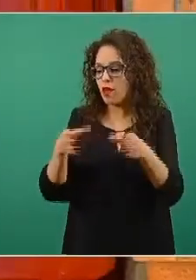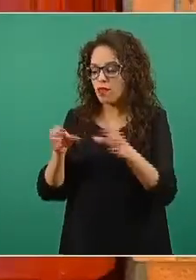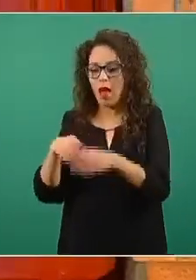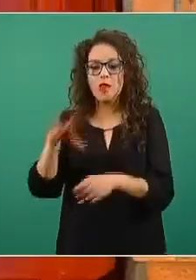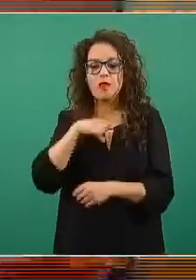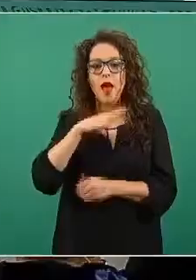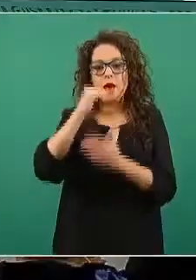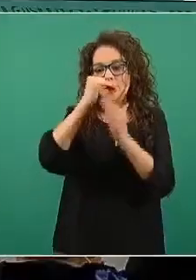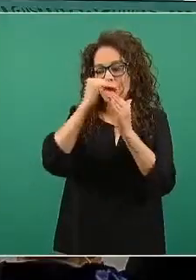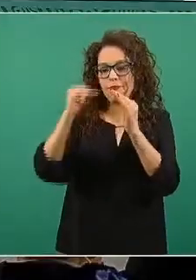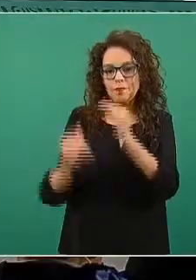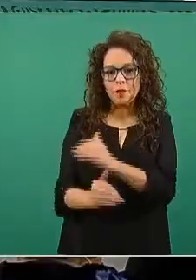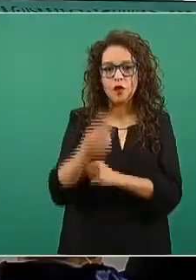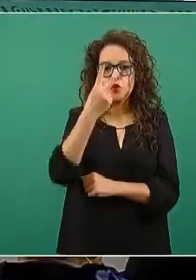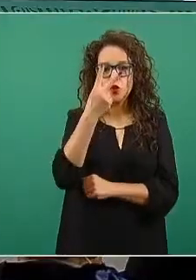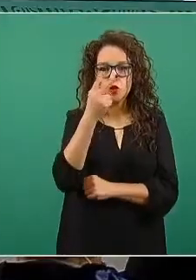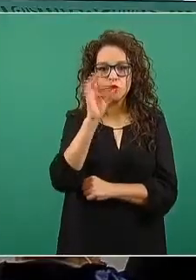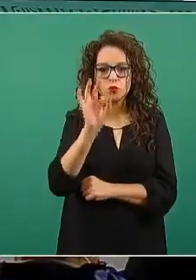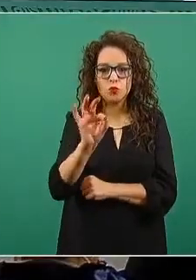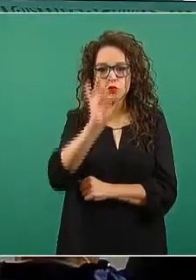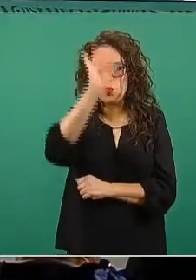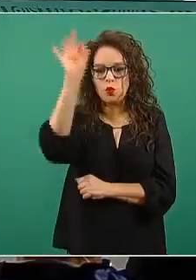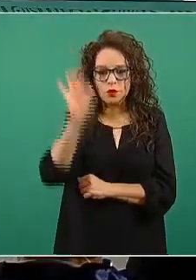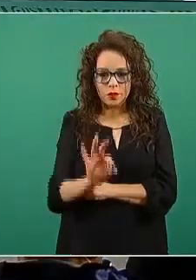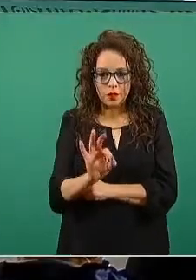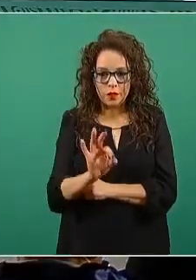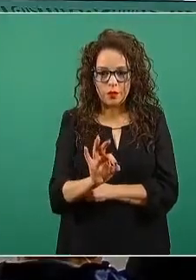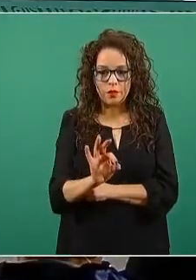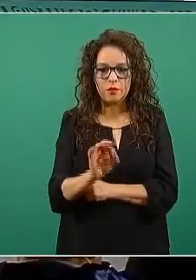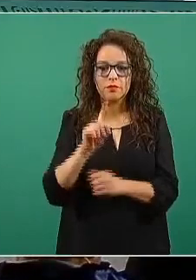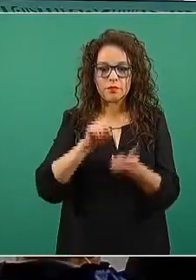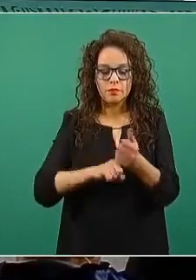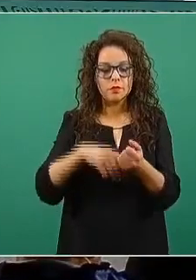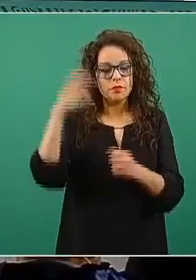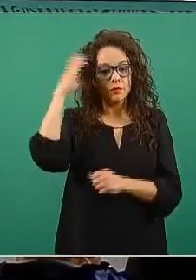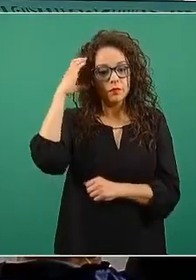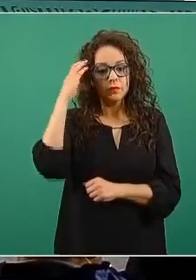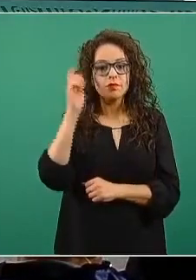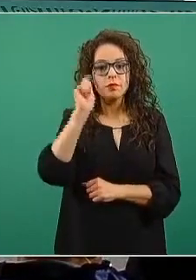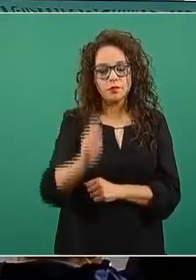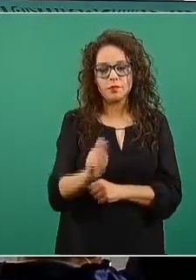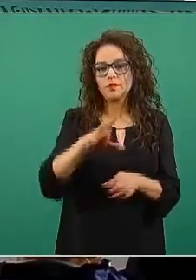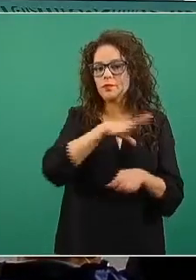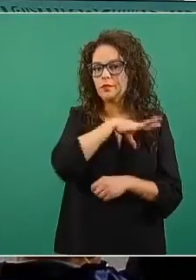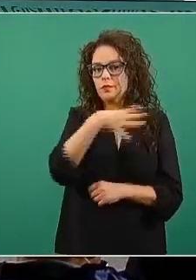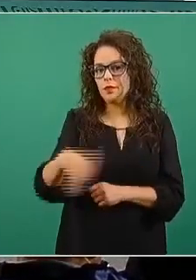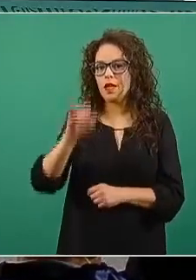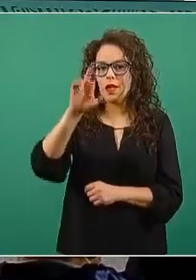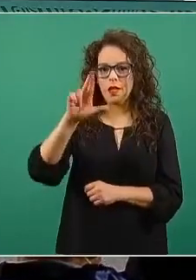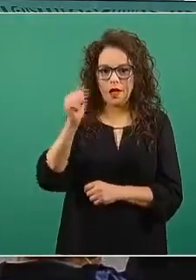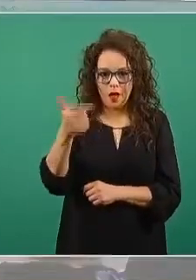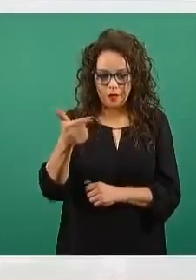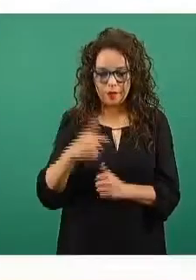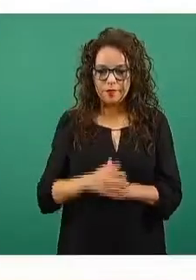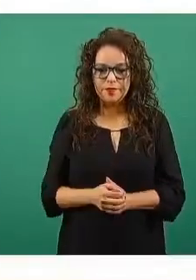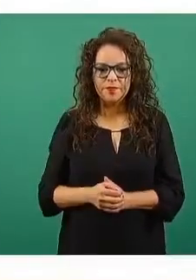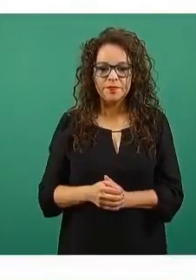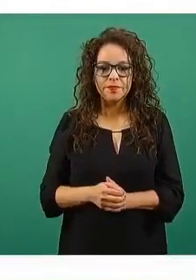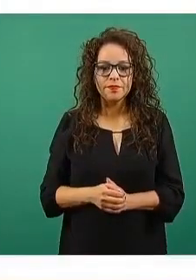porcentuales de la ocupación nacional para las camas de hospitalización general. Y de estos